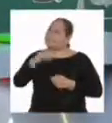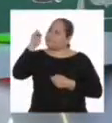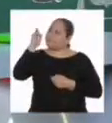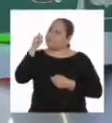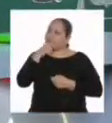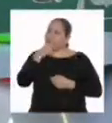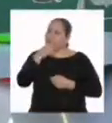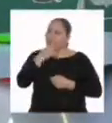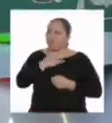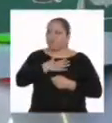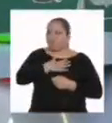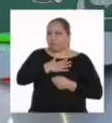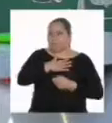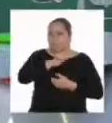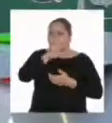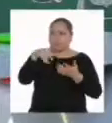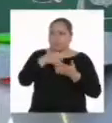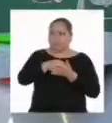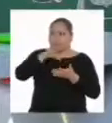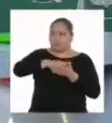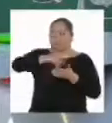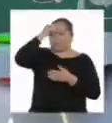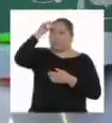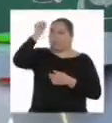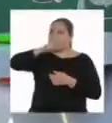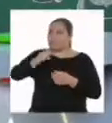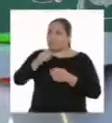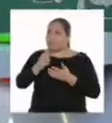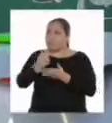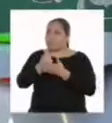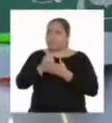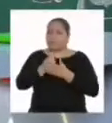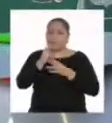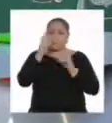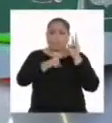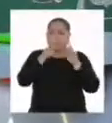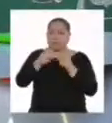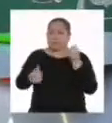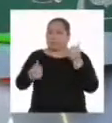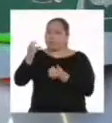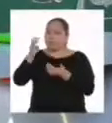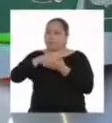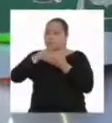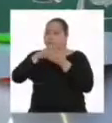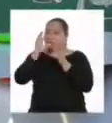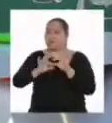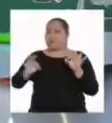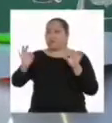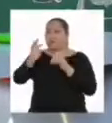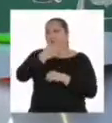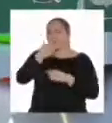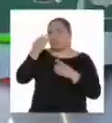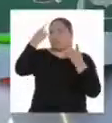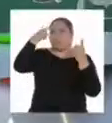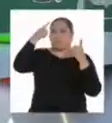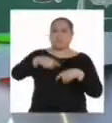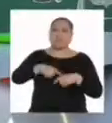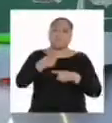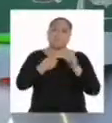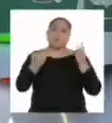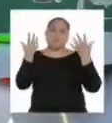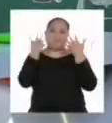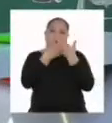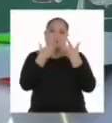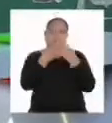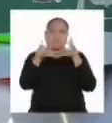Profesora, en mi caso, todo lo que aprendí sí me ayudó a priorizar necesidades y a tomar mejores decisiones. Pero todo estaba